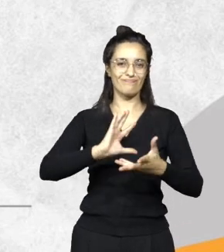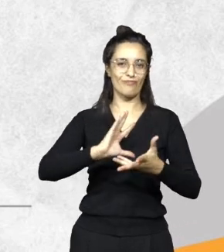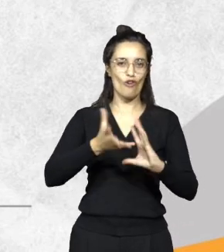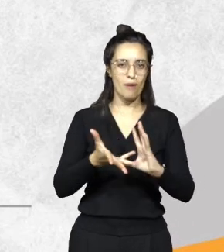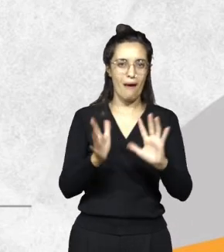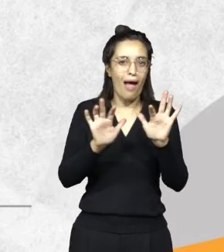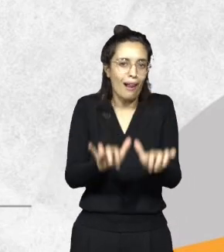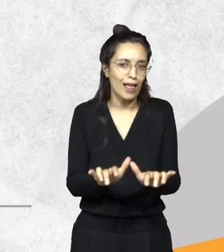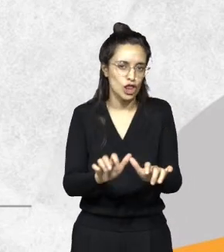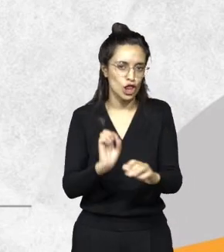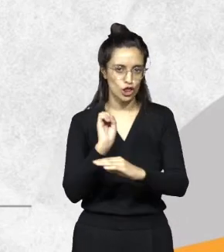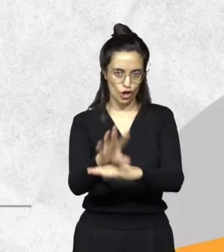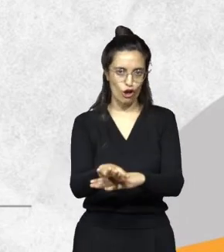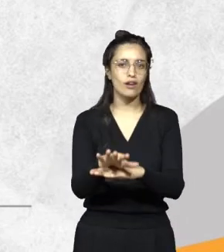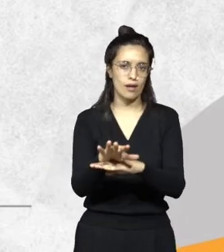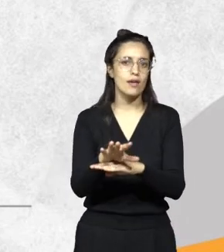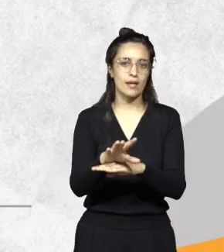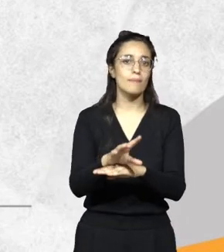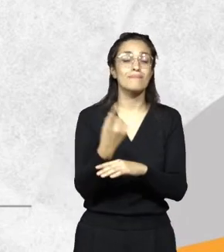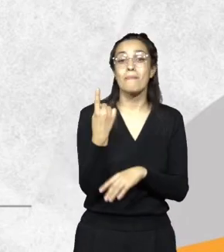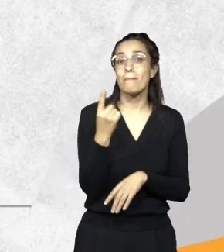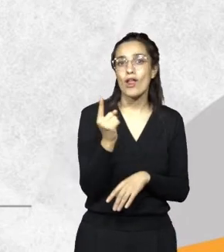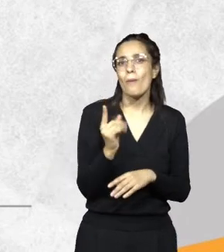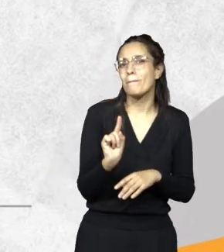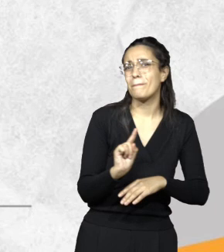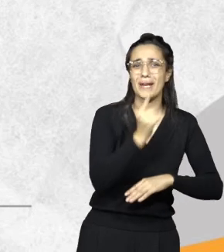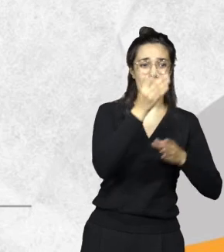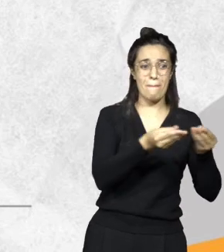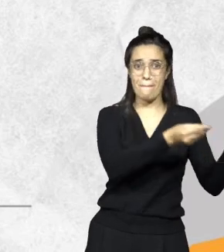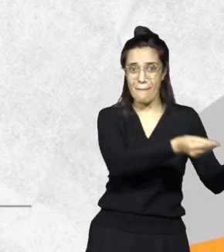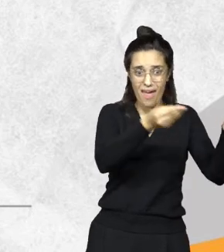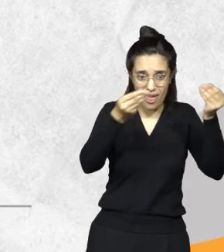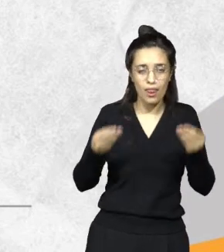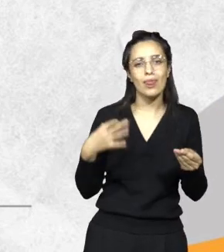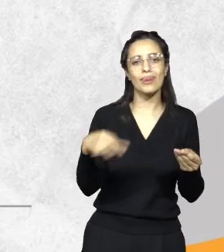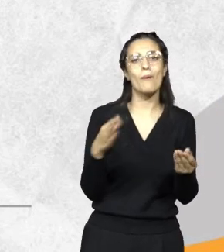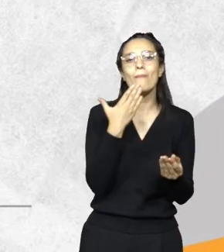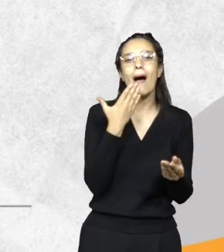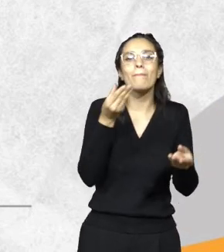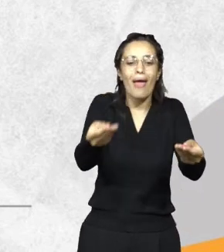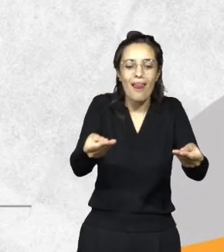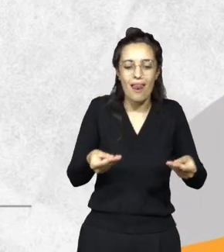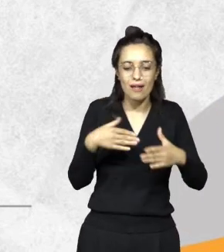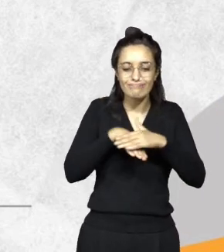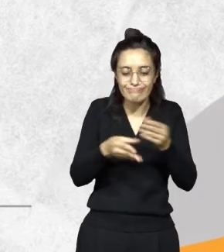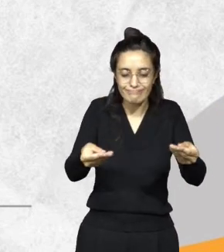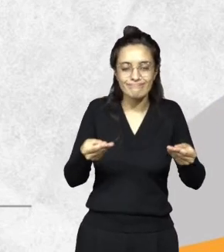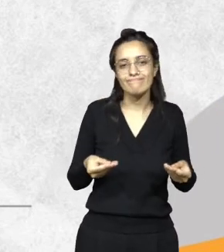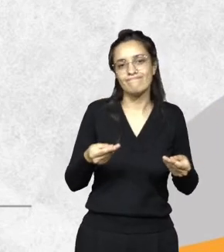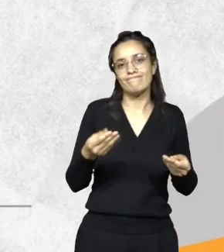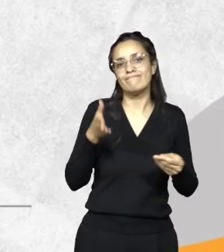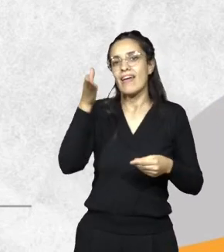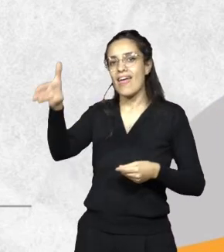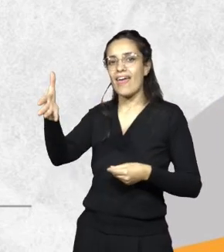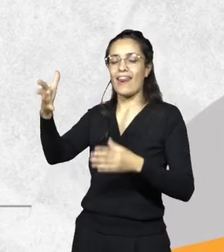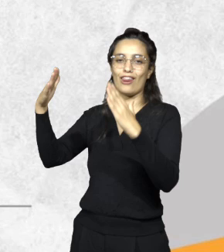electrónica, la primera notificación tiene que ser papel, tiene que ir al domicilio y entonces ahí es donde entramos con otro